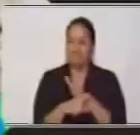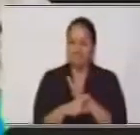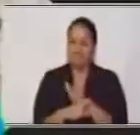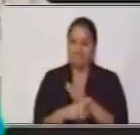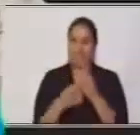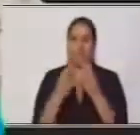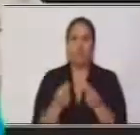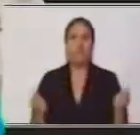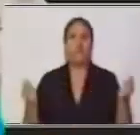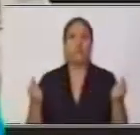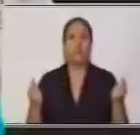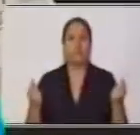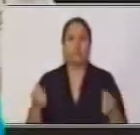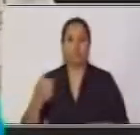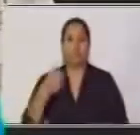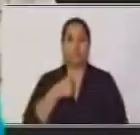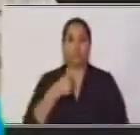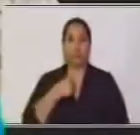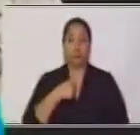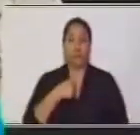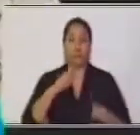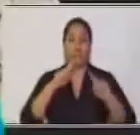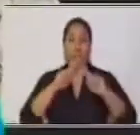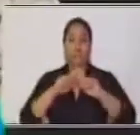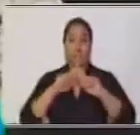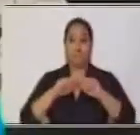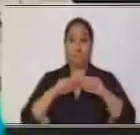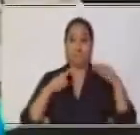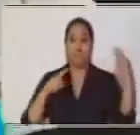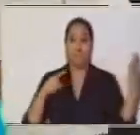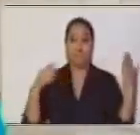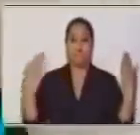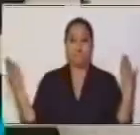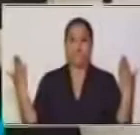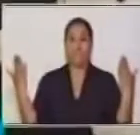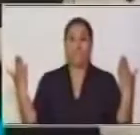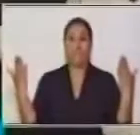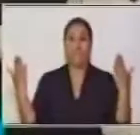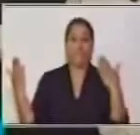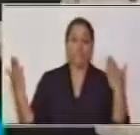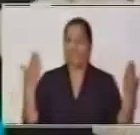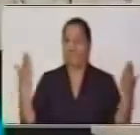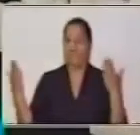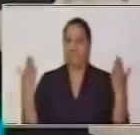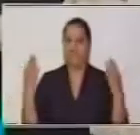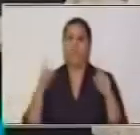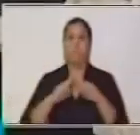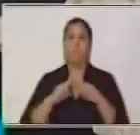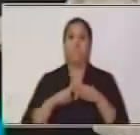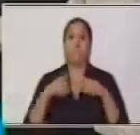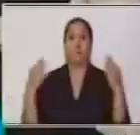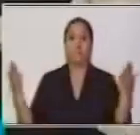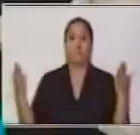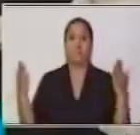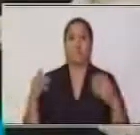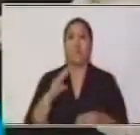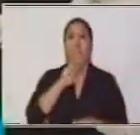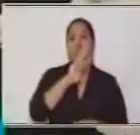solución? voy a multiplicar los dos extremos que conozco. Este por este. Tres por veinte,